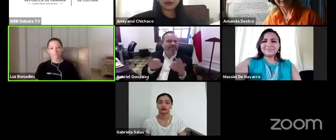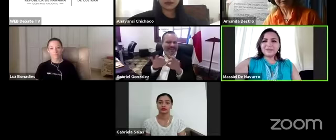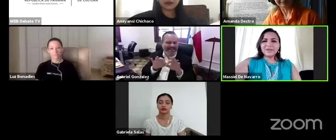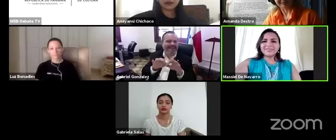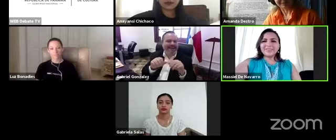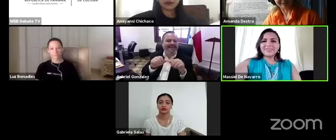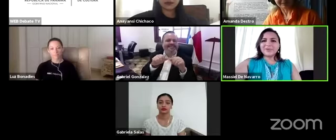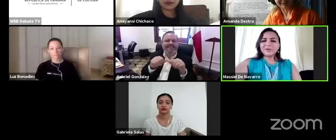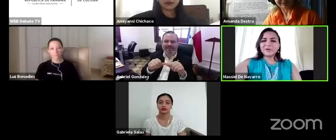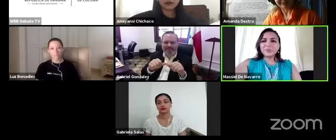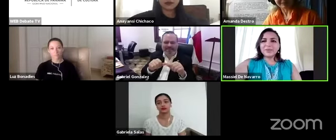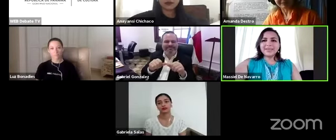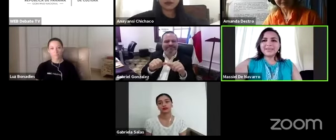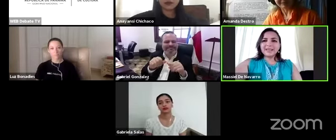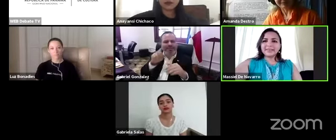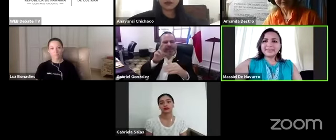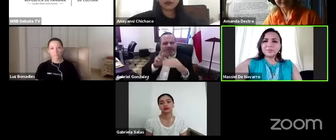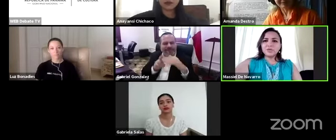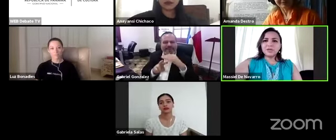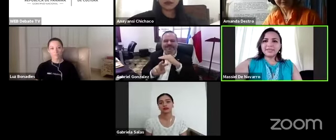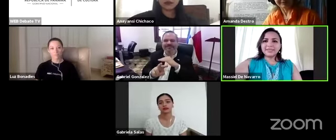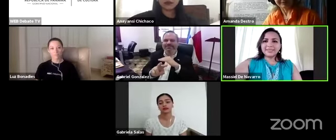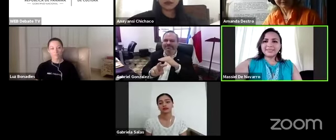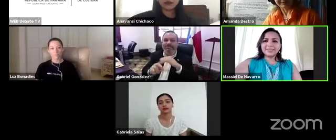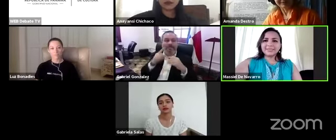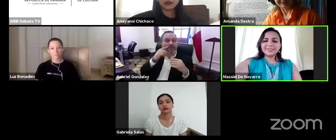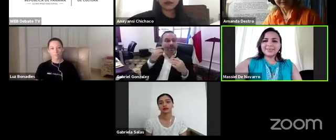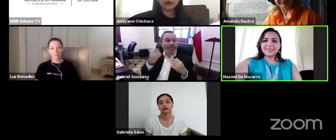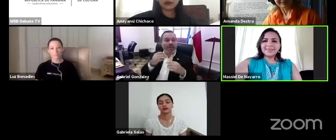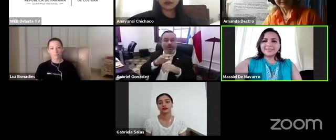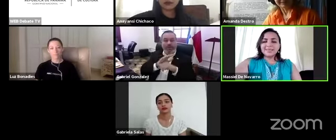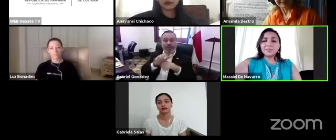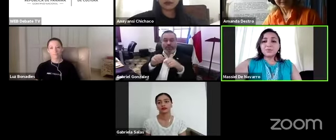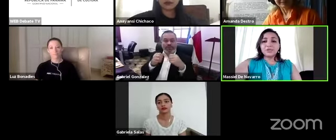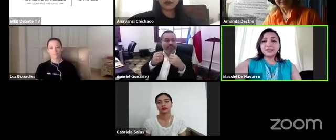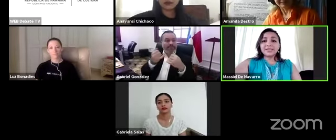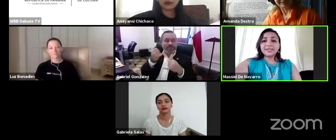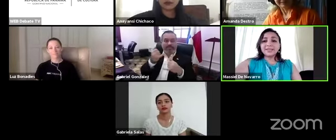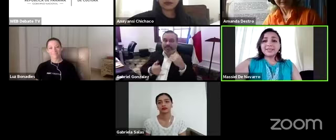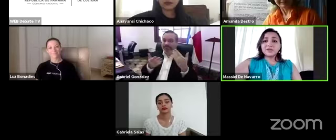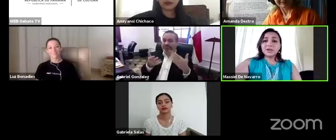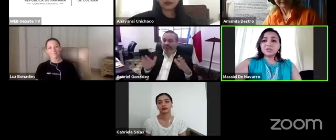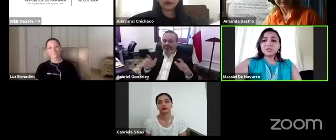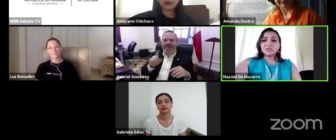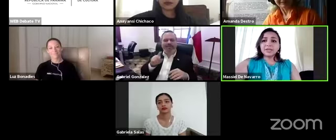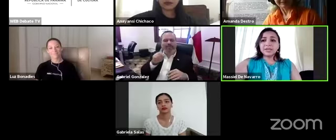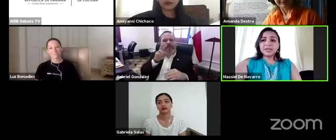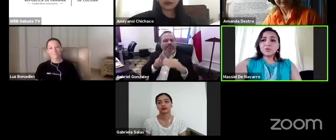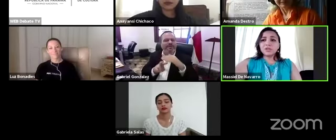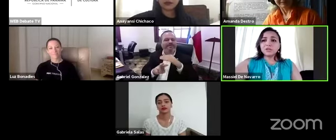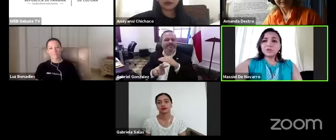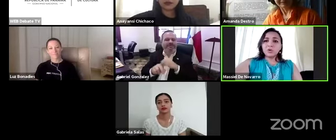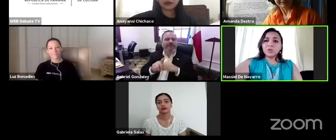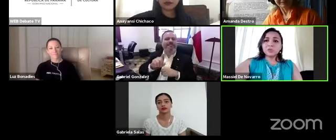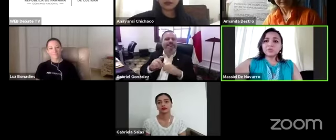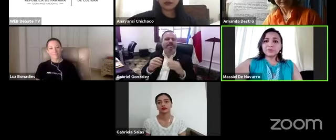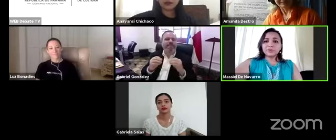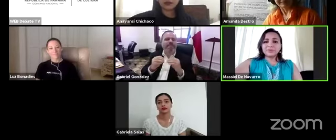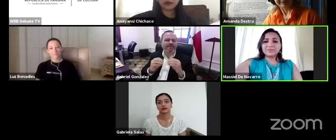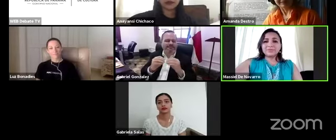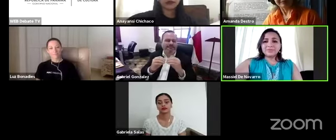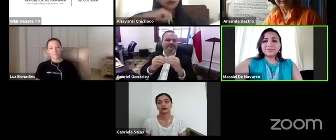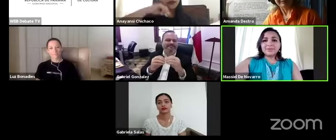bueno saber lo que opinan la verdad es muy interesante es importante seguir con la visión que tenemos dentro de los